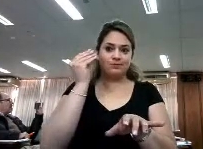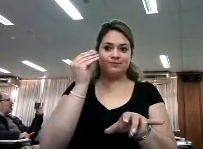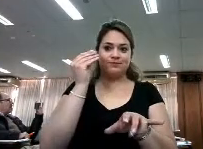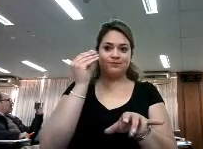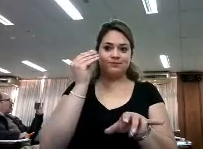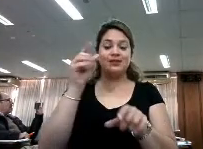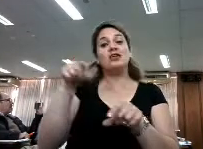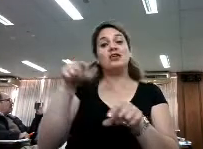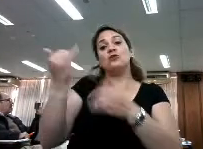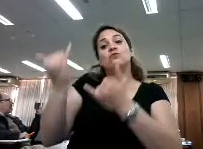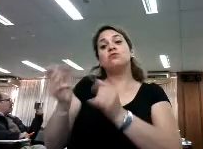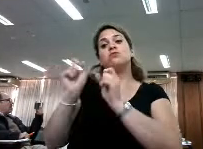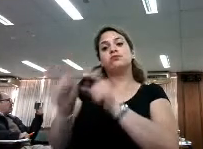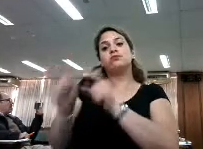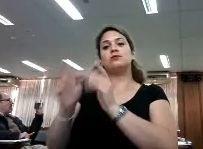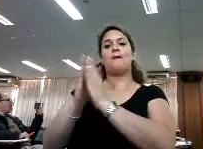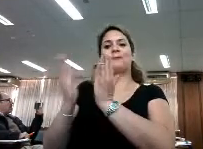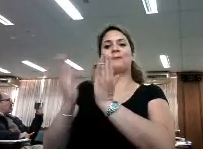biblioteca.